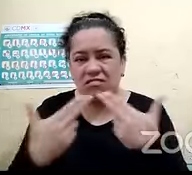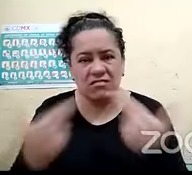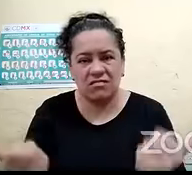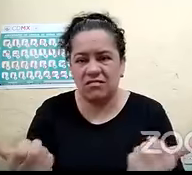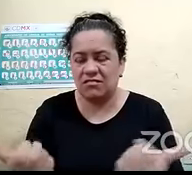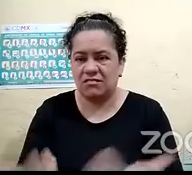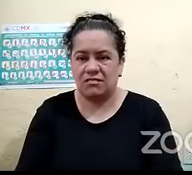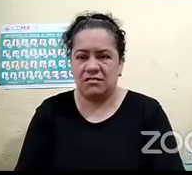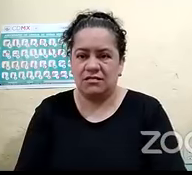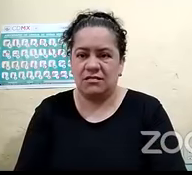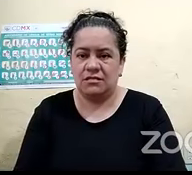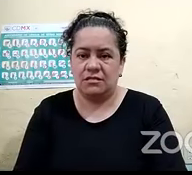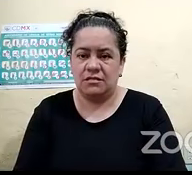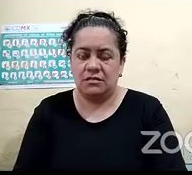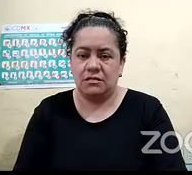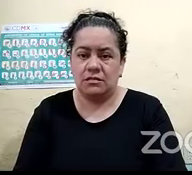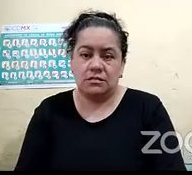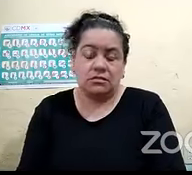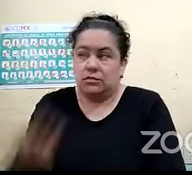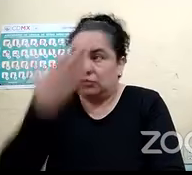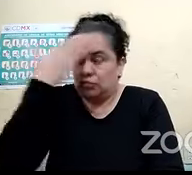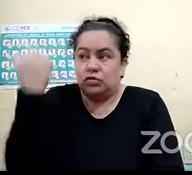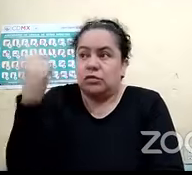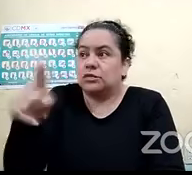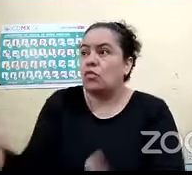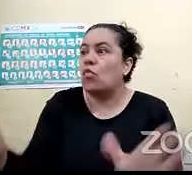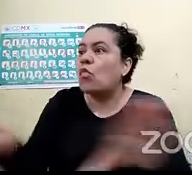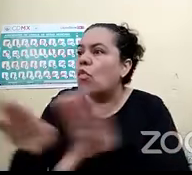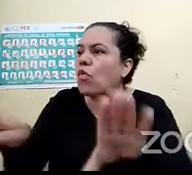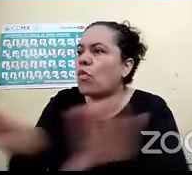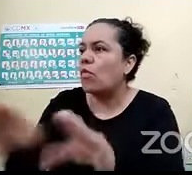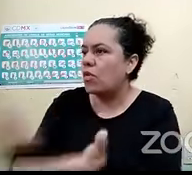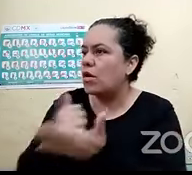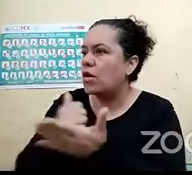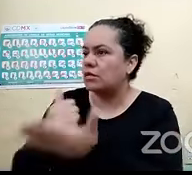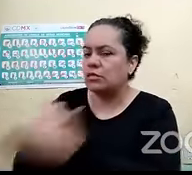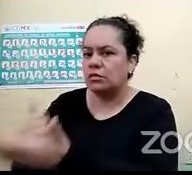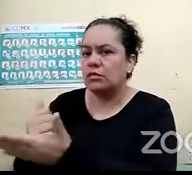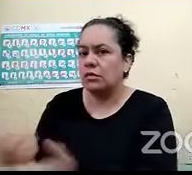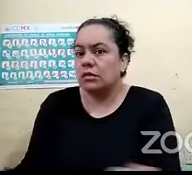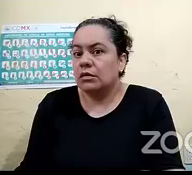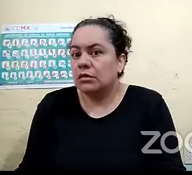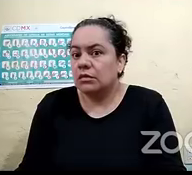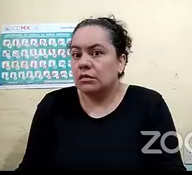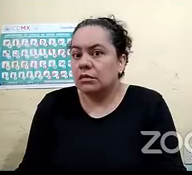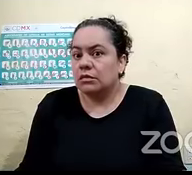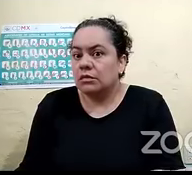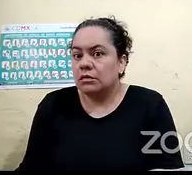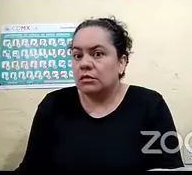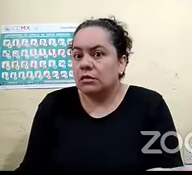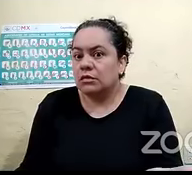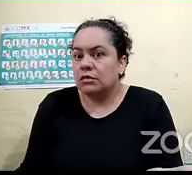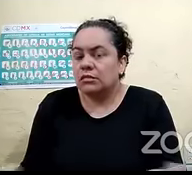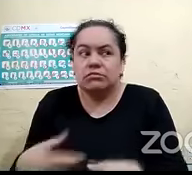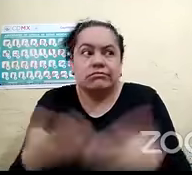y si no sabes cómo atender a una a una discapacidad pues qué puedes pensar de las demás